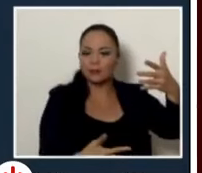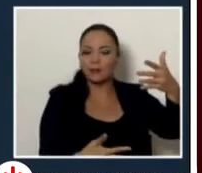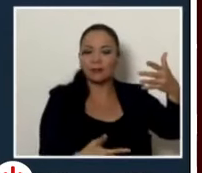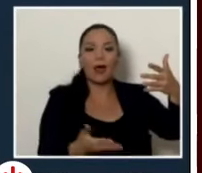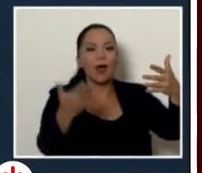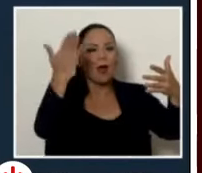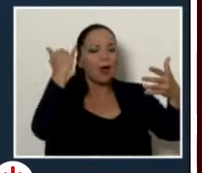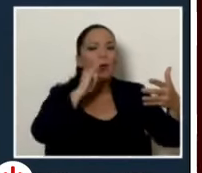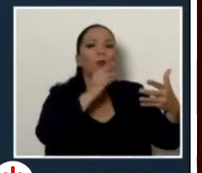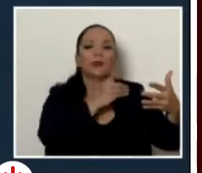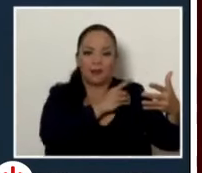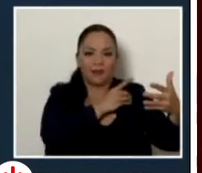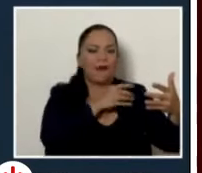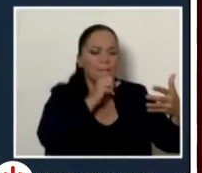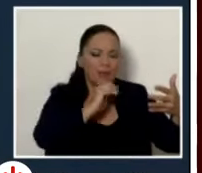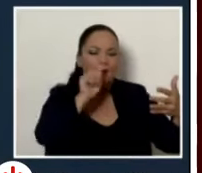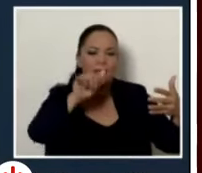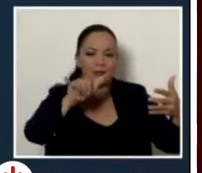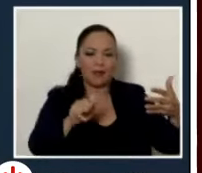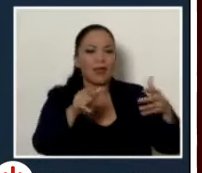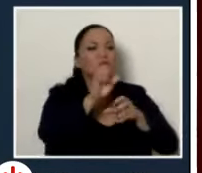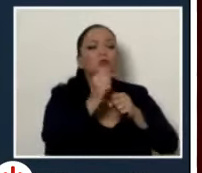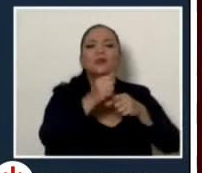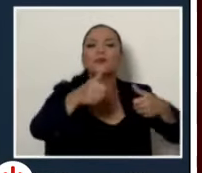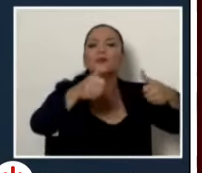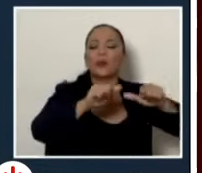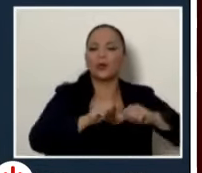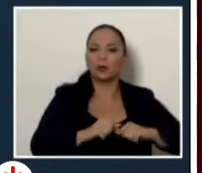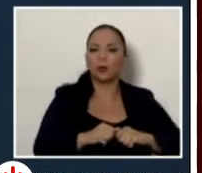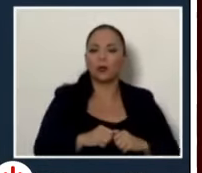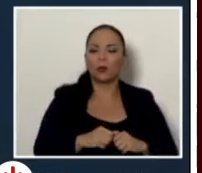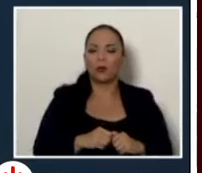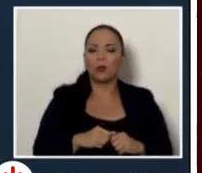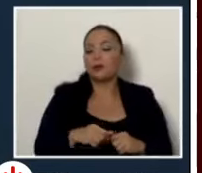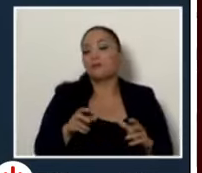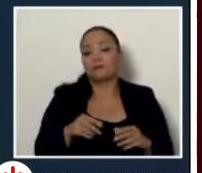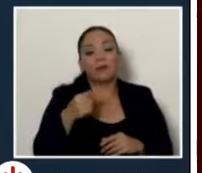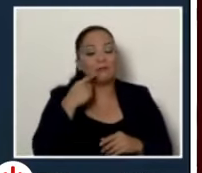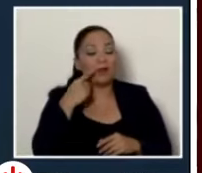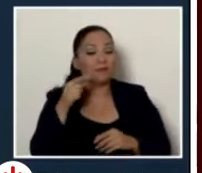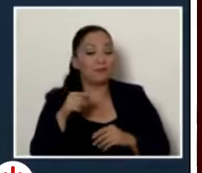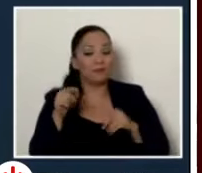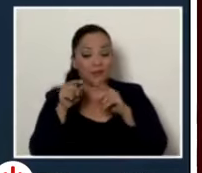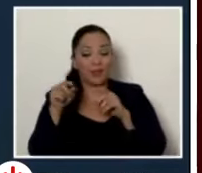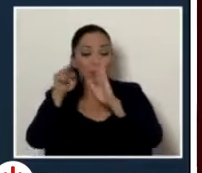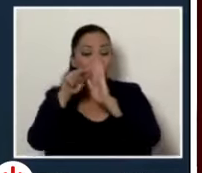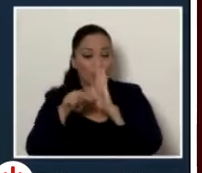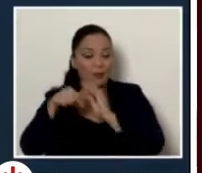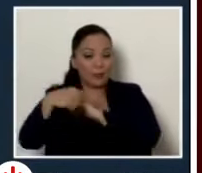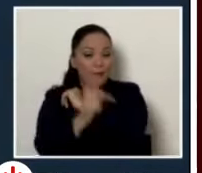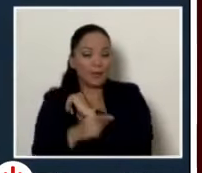junta directiva donde por un instrumento que no era el correspondiente según el marco normativo de nuestro país